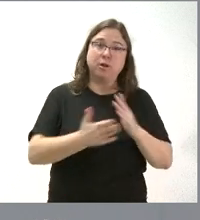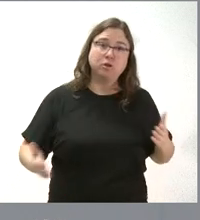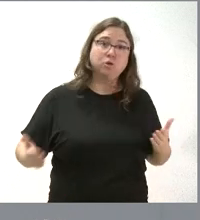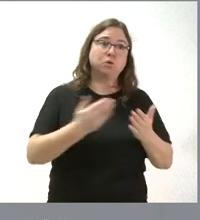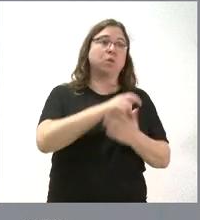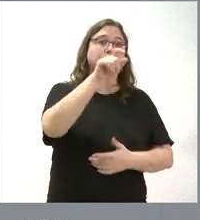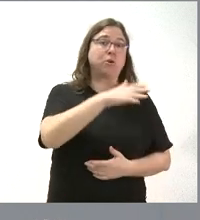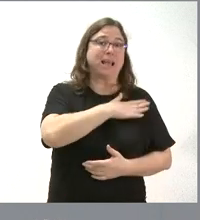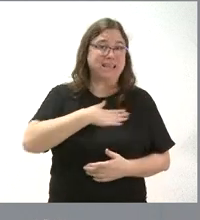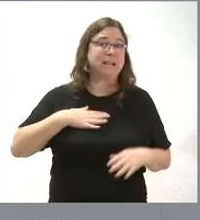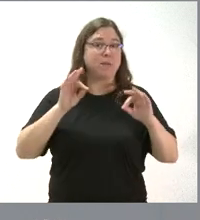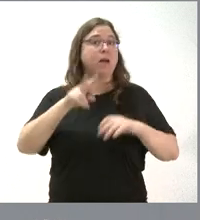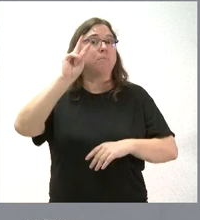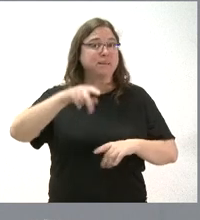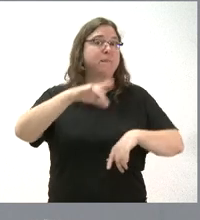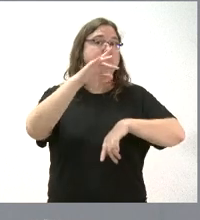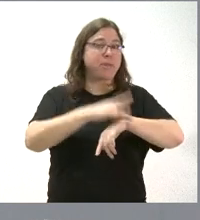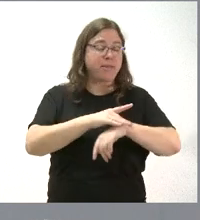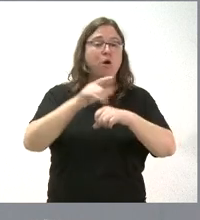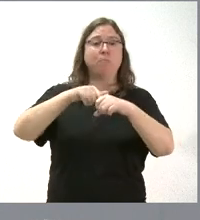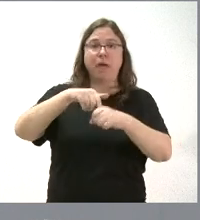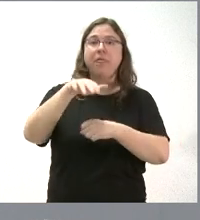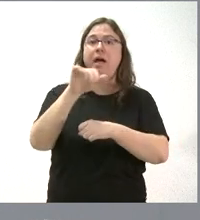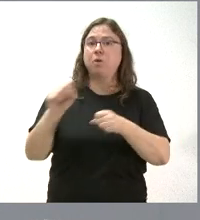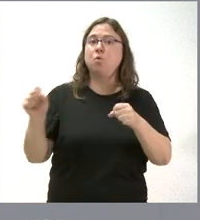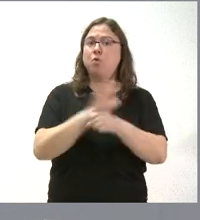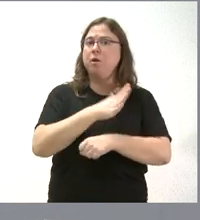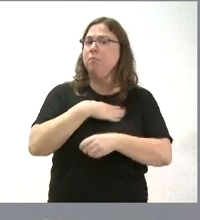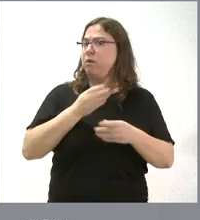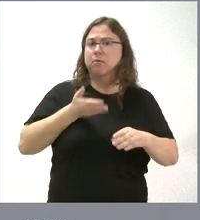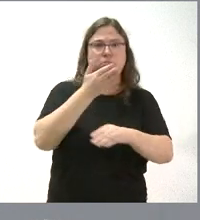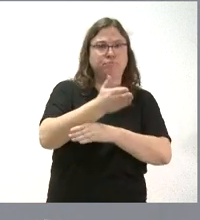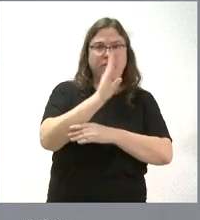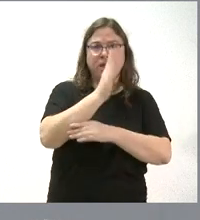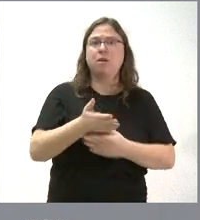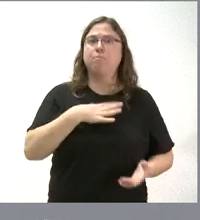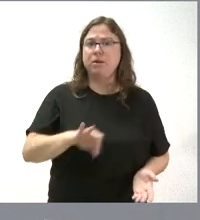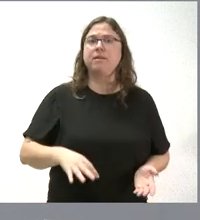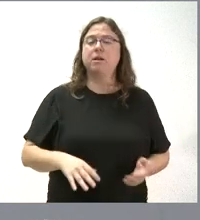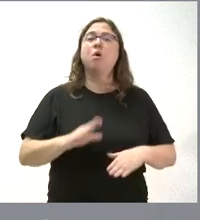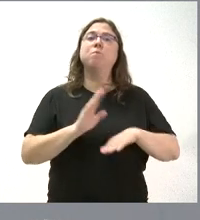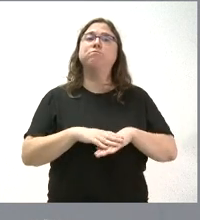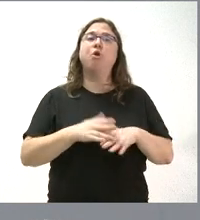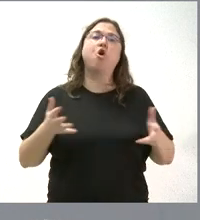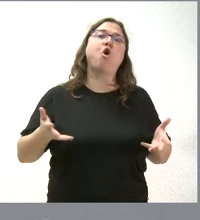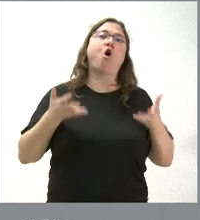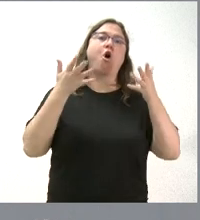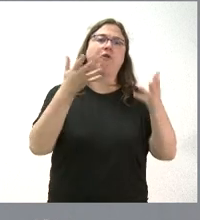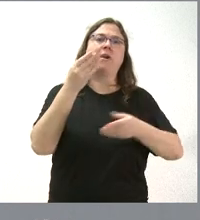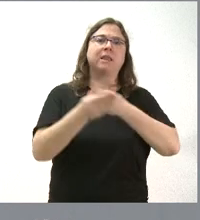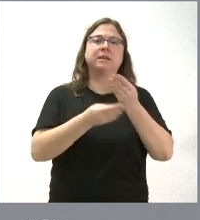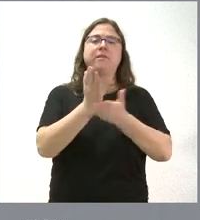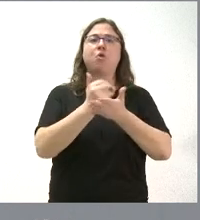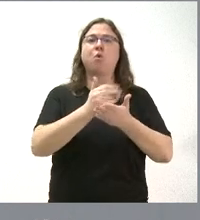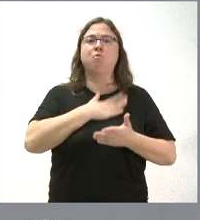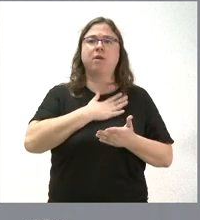que quiera hacer esta especialidad y sea médico y haya plazas de especialidad que se pueden cubrir, las pueda acceder a las mismas. Porque son ofertas que hacemos desde las comunidades